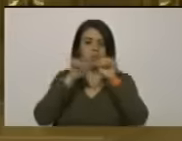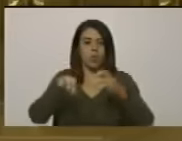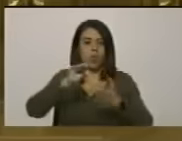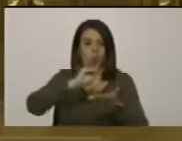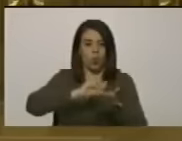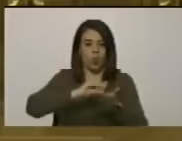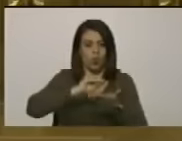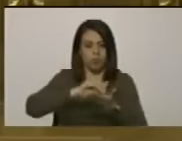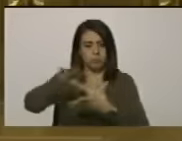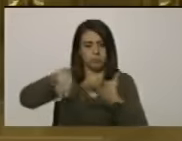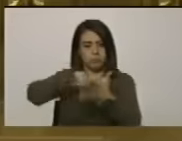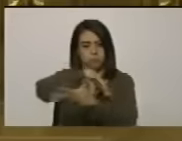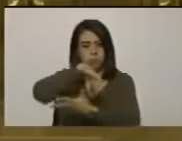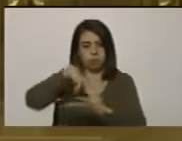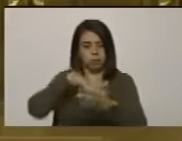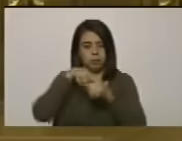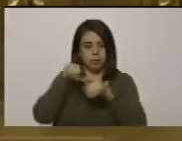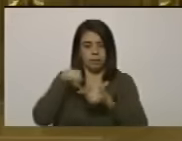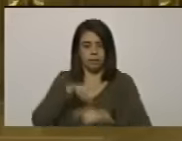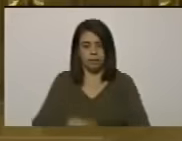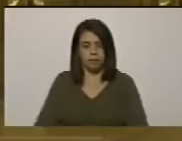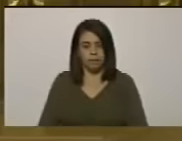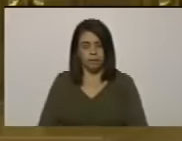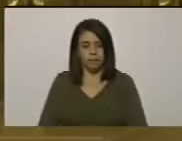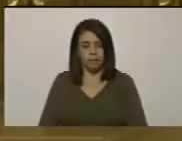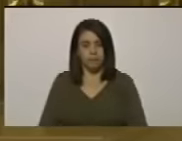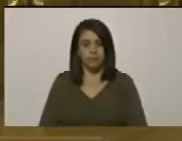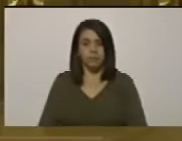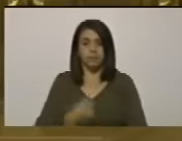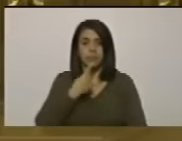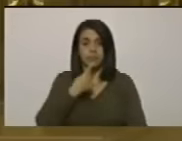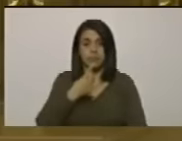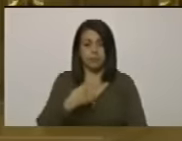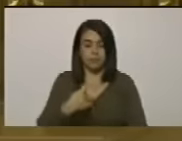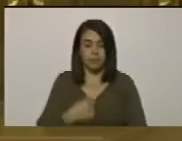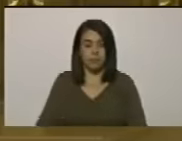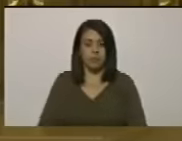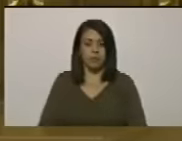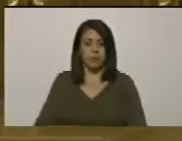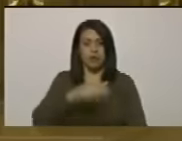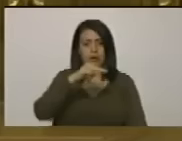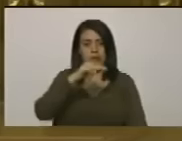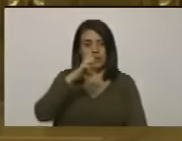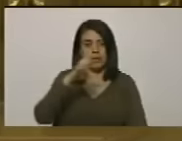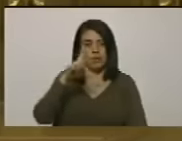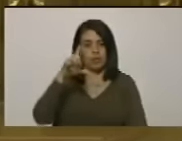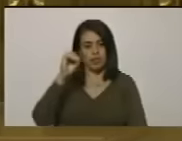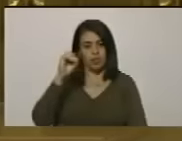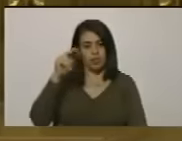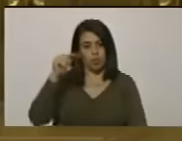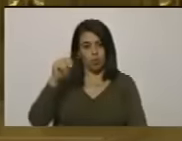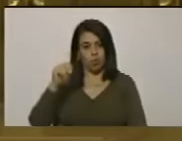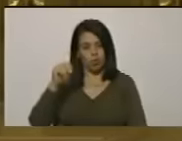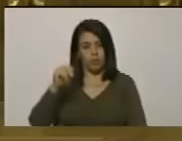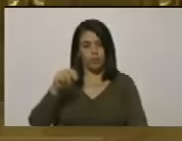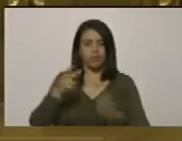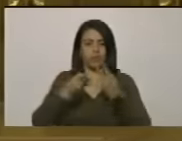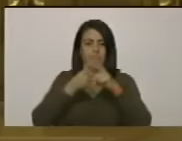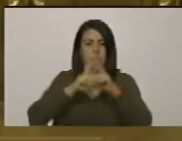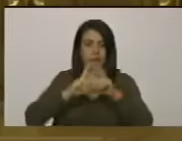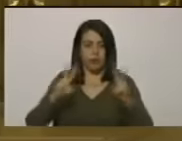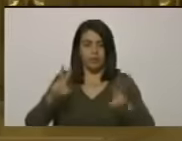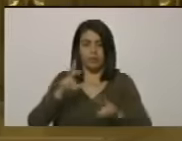vez más ese tipo de situaciones. Como lo decía Nelson Mandela la paz